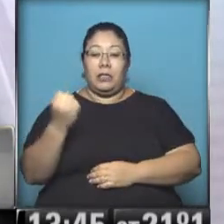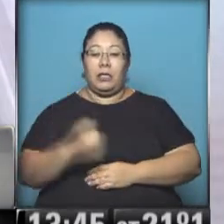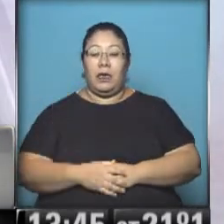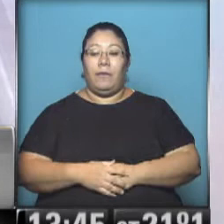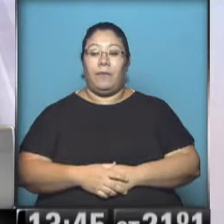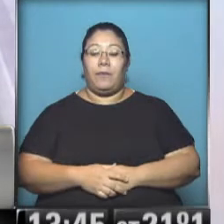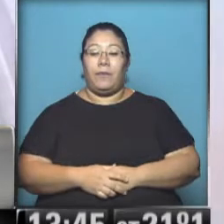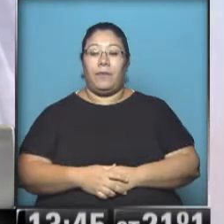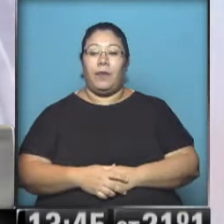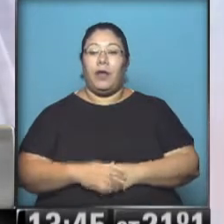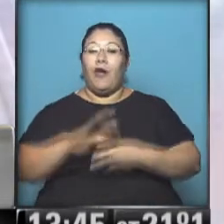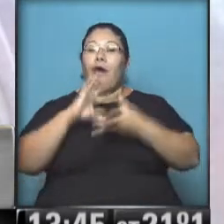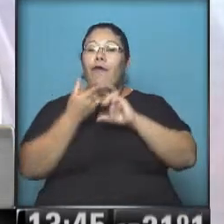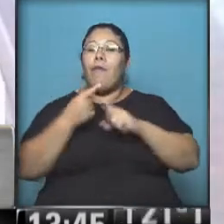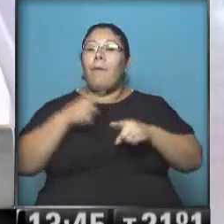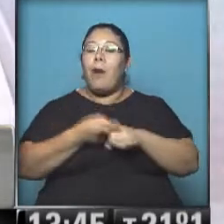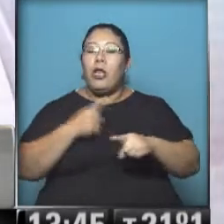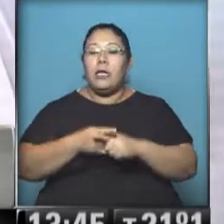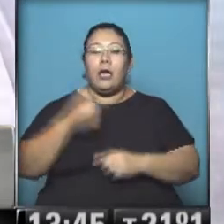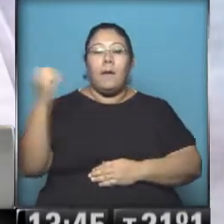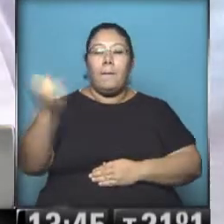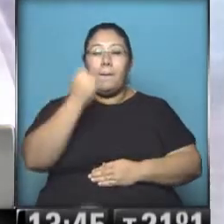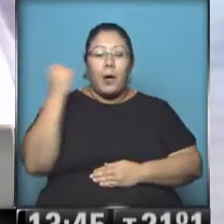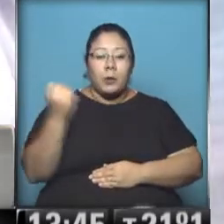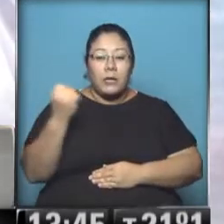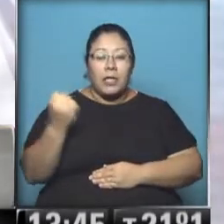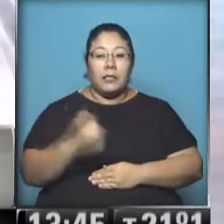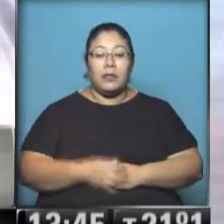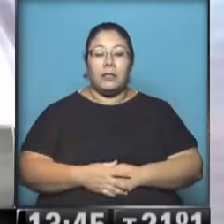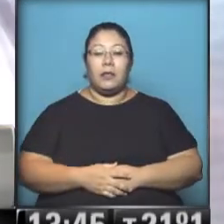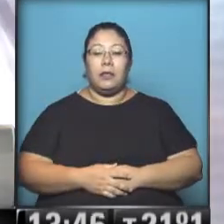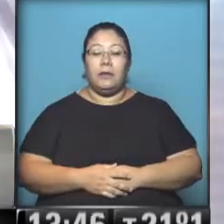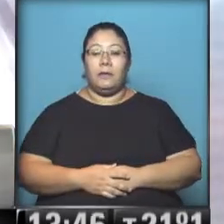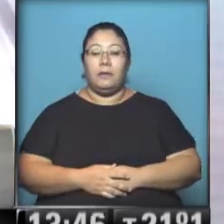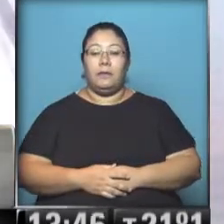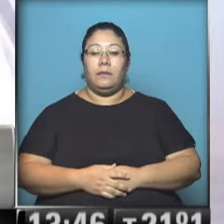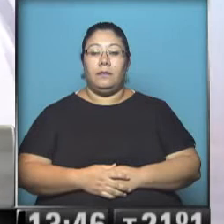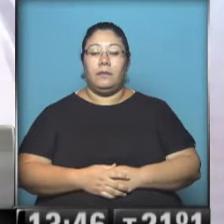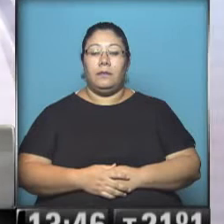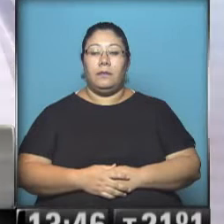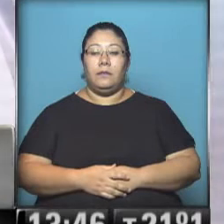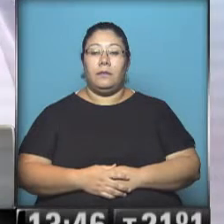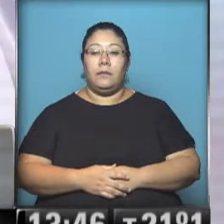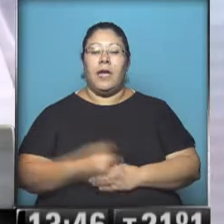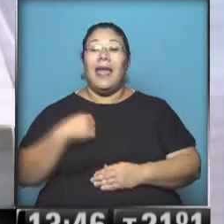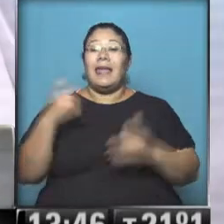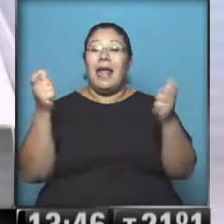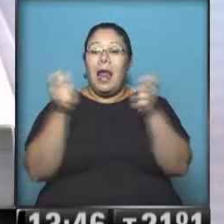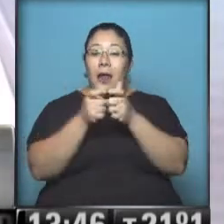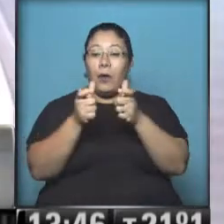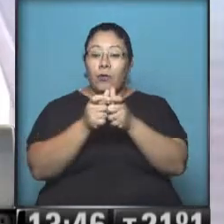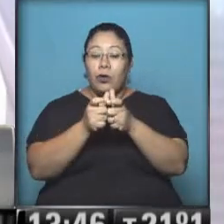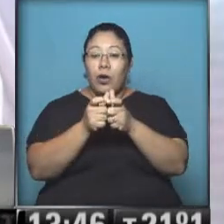de orden político que tiene, me parece que era imprescindible y será imprescindible en el momento que se haga, que esto se permita